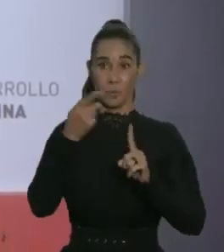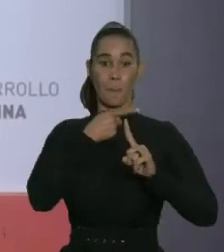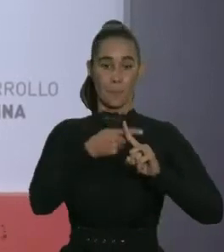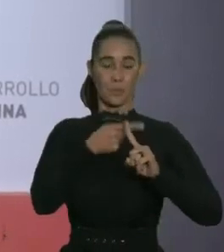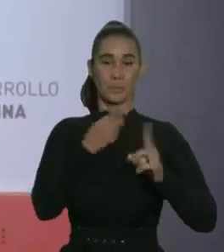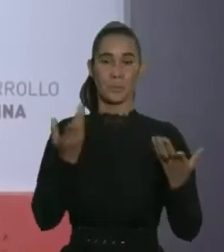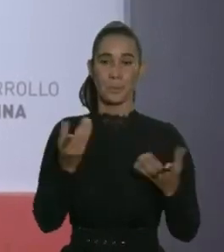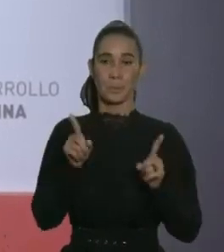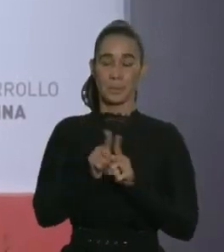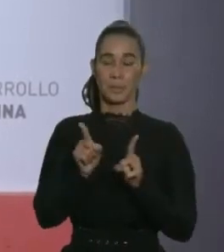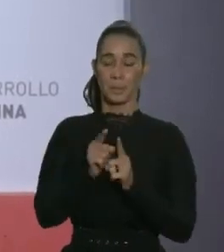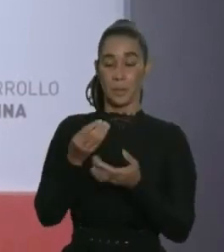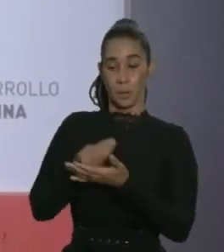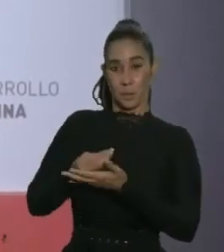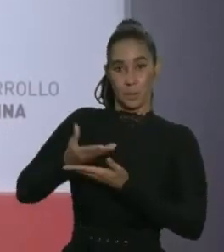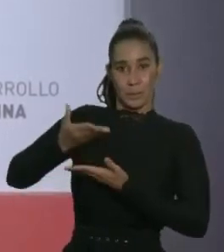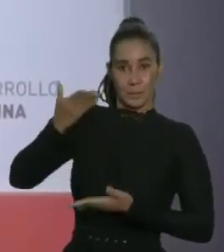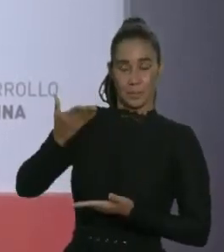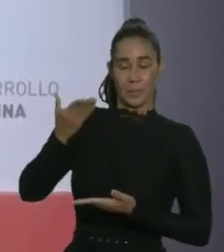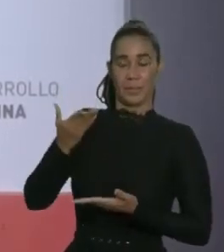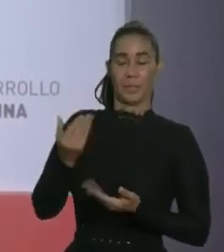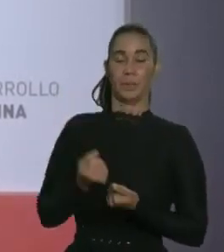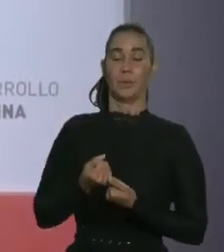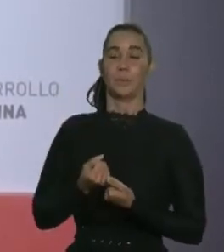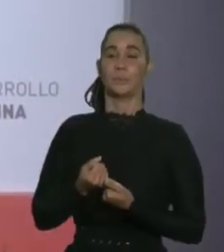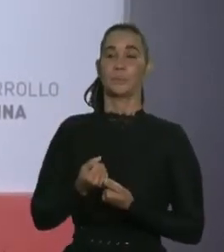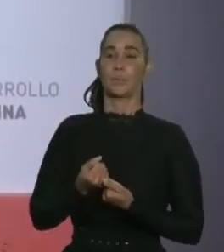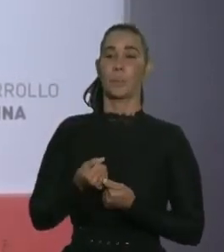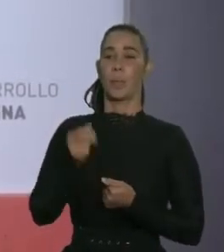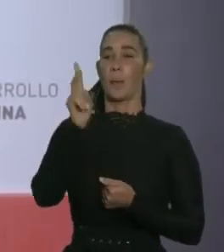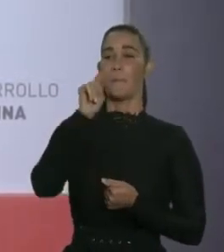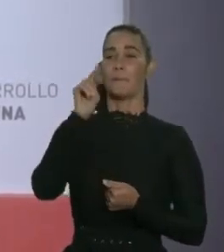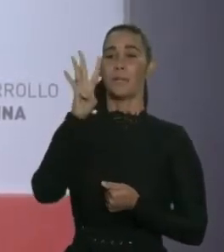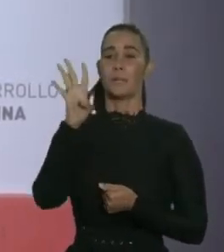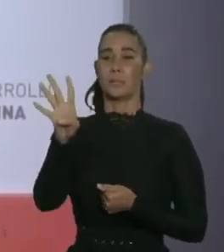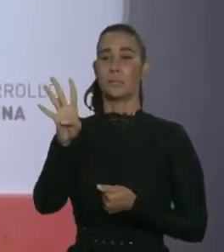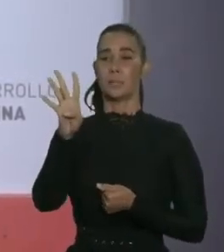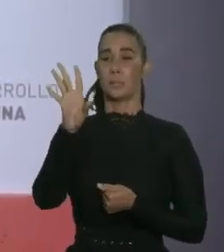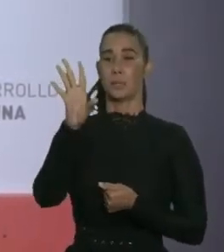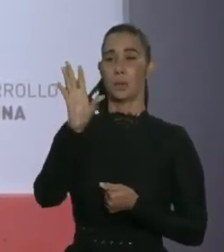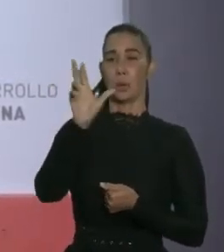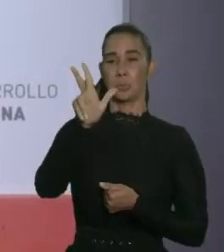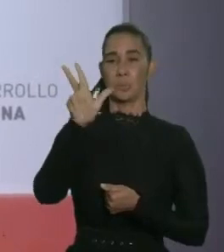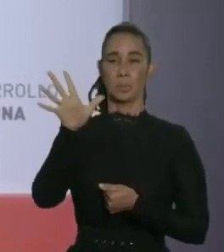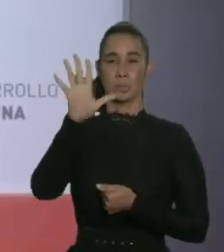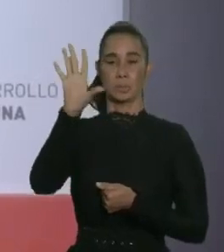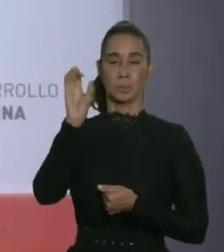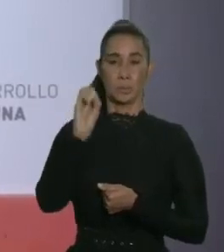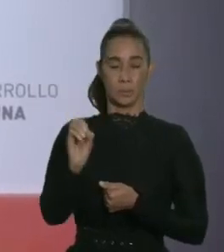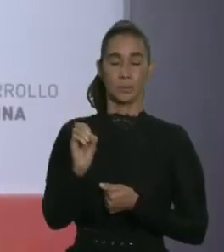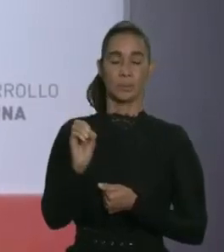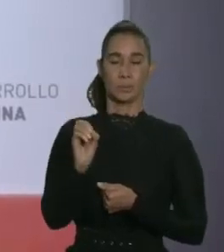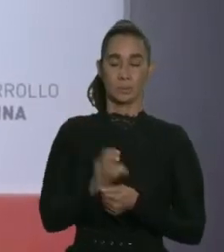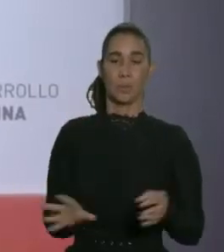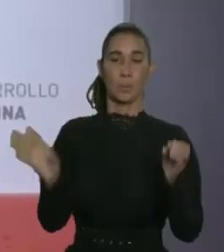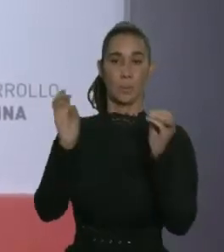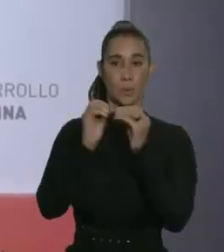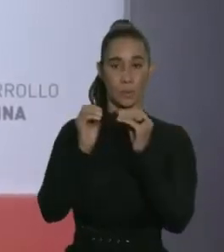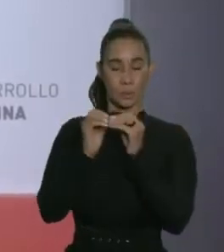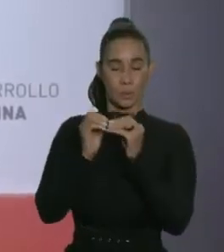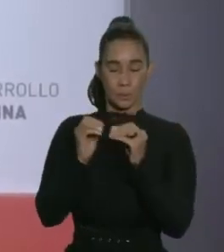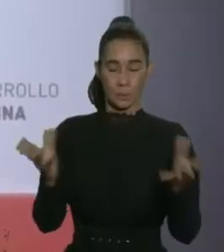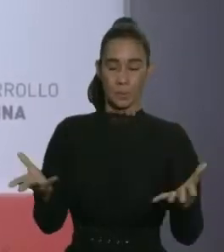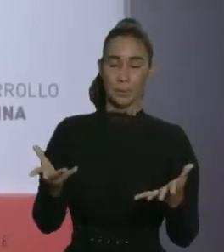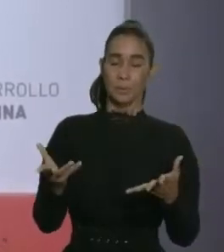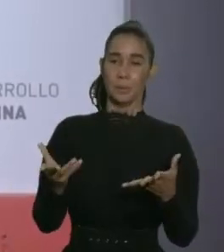impactada, con un incremento en la ocupación entre un 25% y un 35% y muchas más propiedades